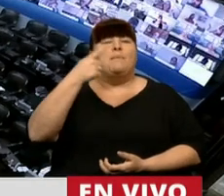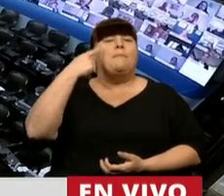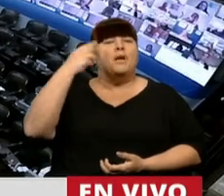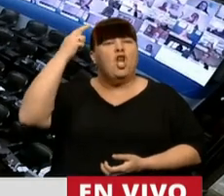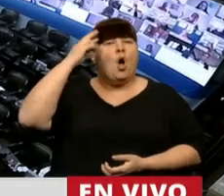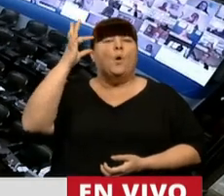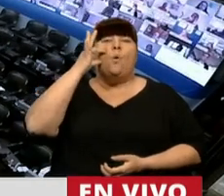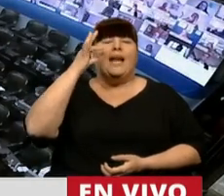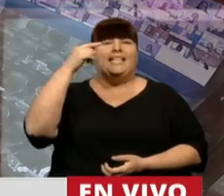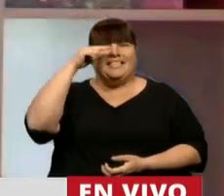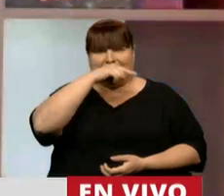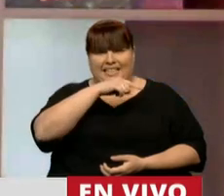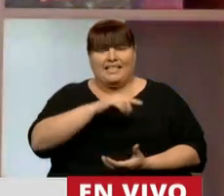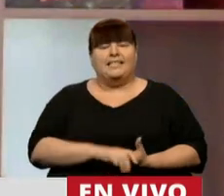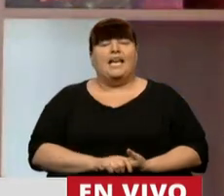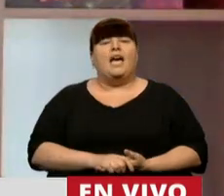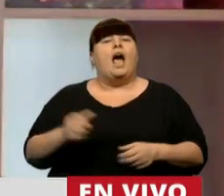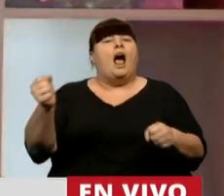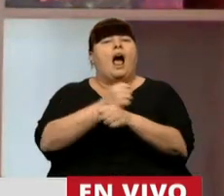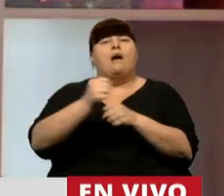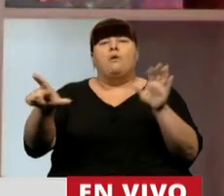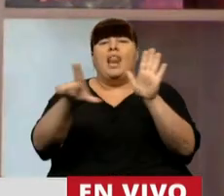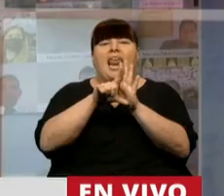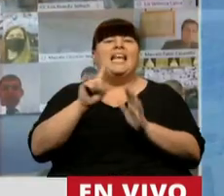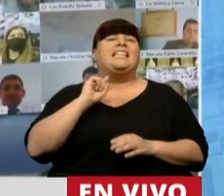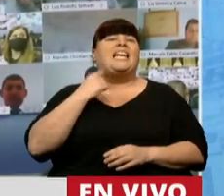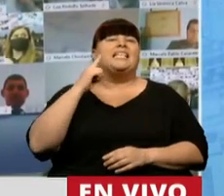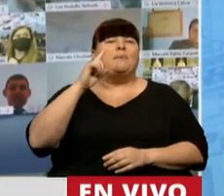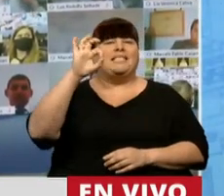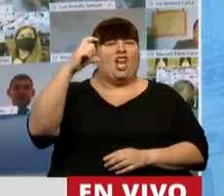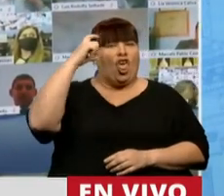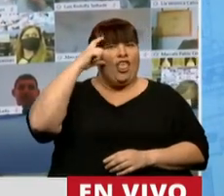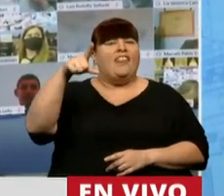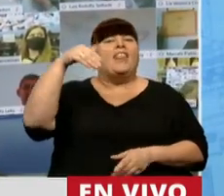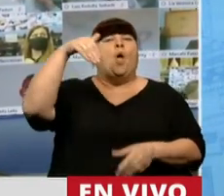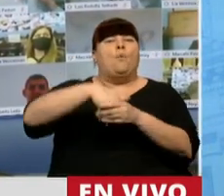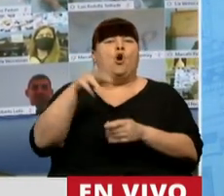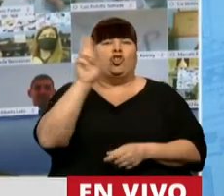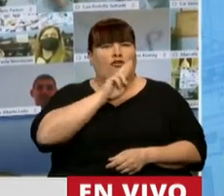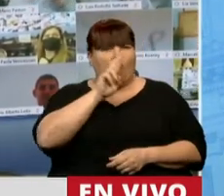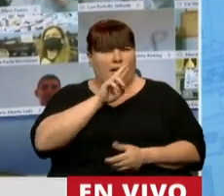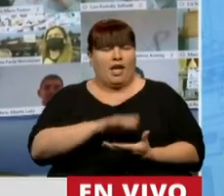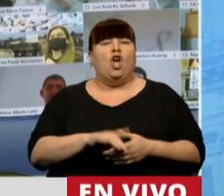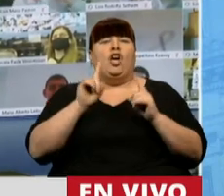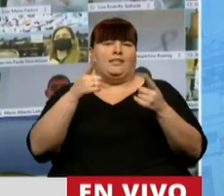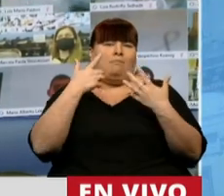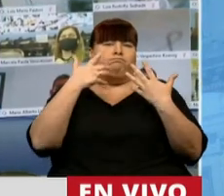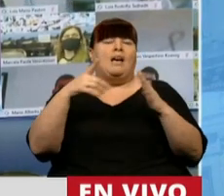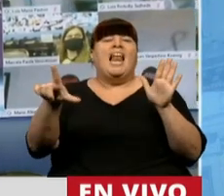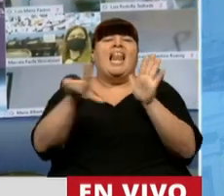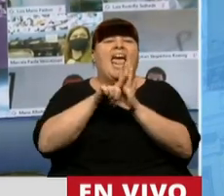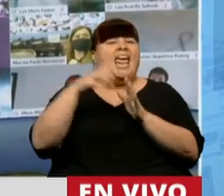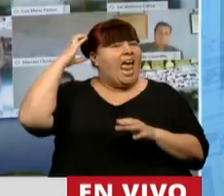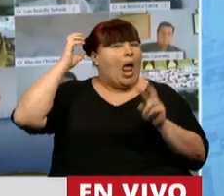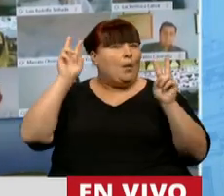1947 se promulgó la Ley 13.010 del sufragio femenino, también conocida como